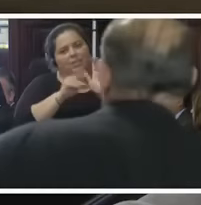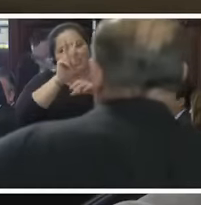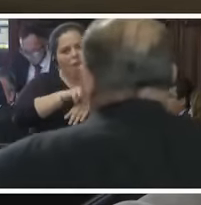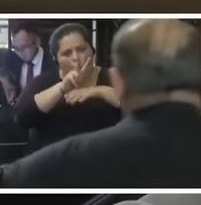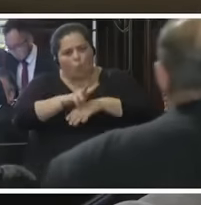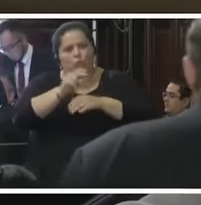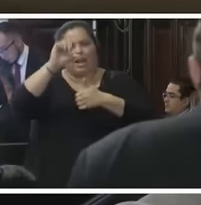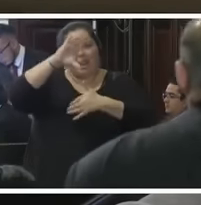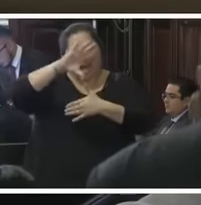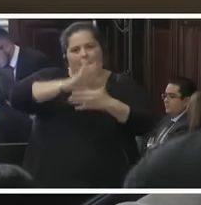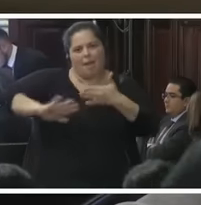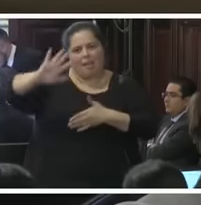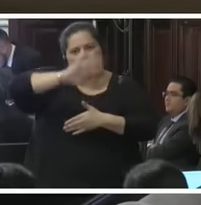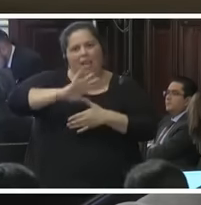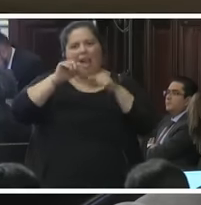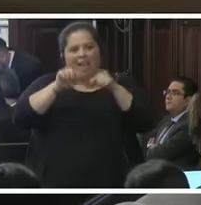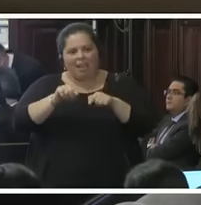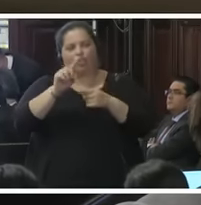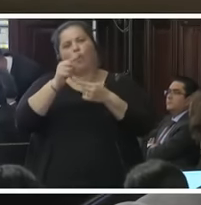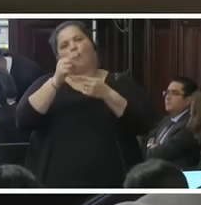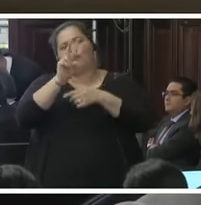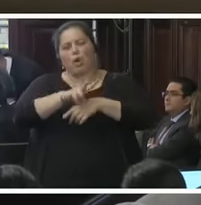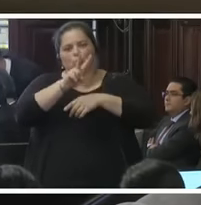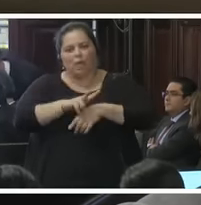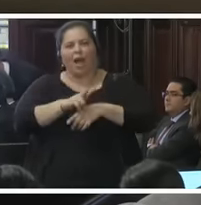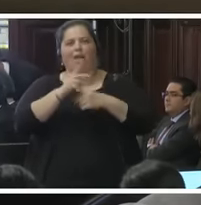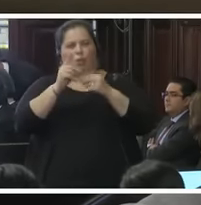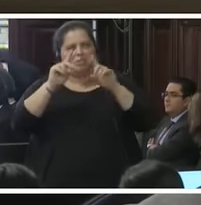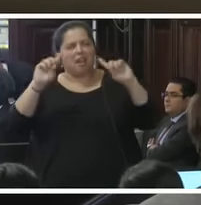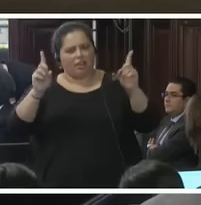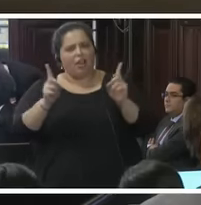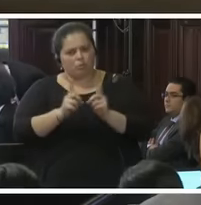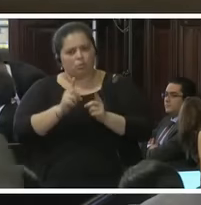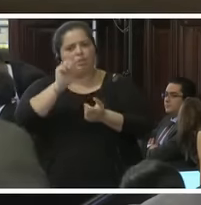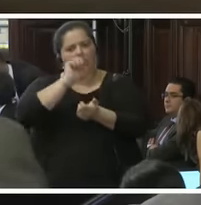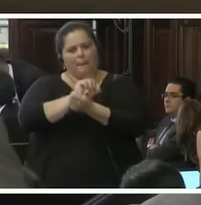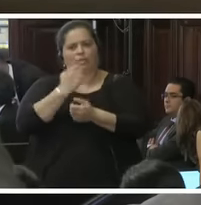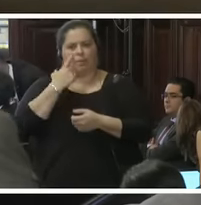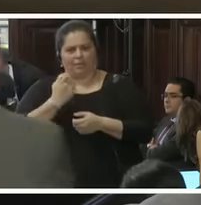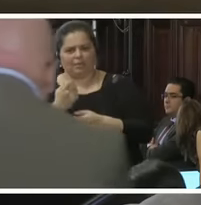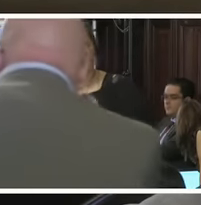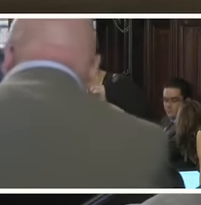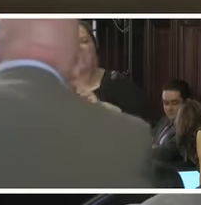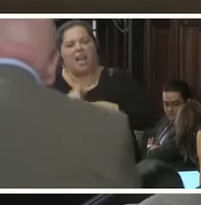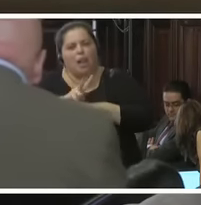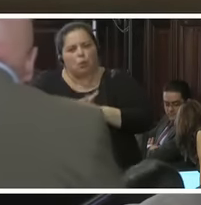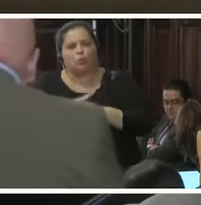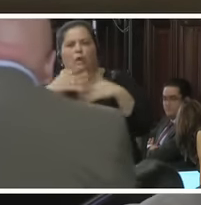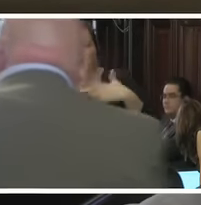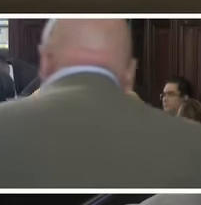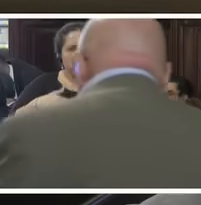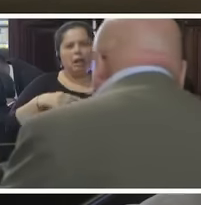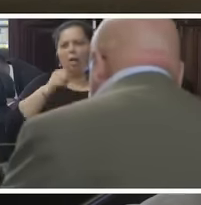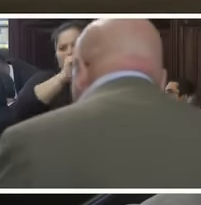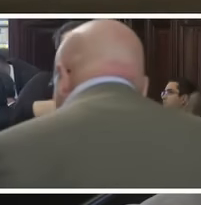funcionado y han conseguido reducir la prisión preventiva, el uso indebido de la misma figura en varios países. Entonces